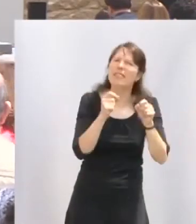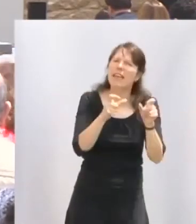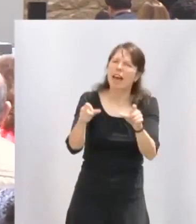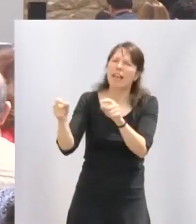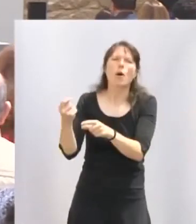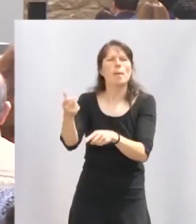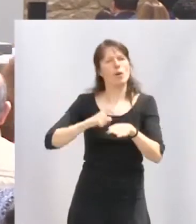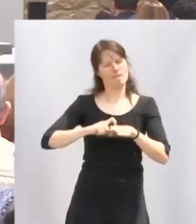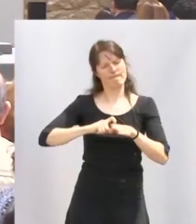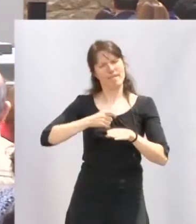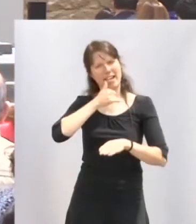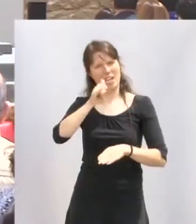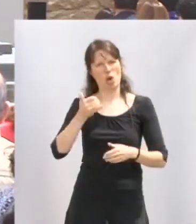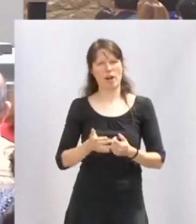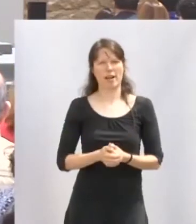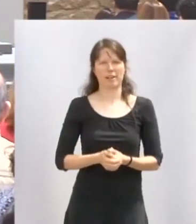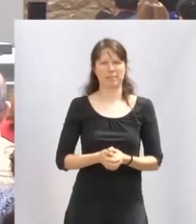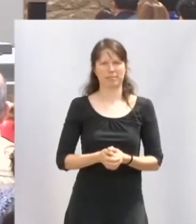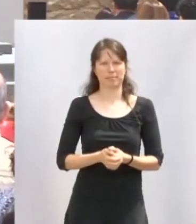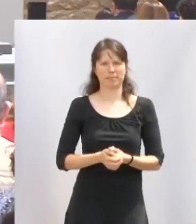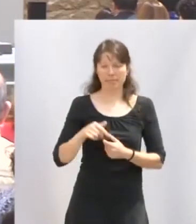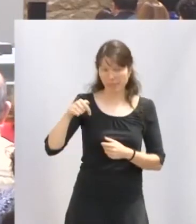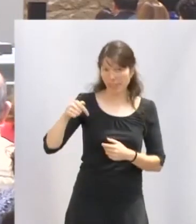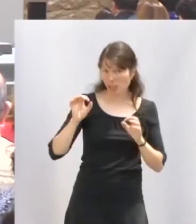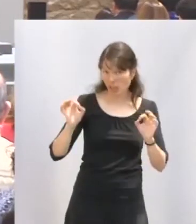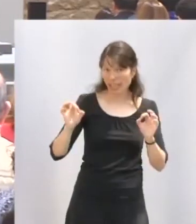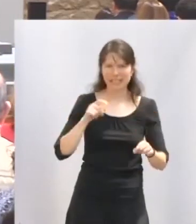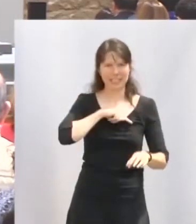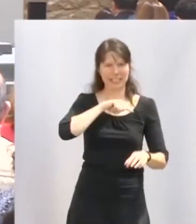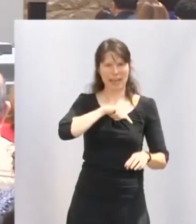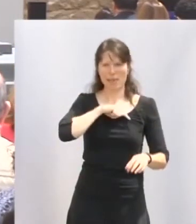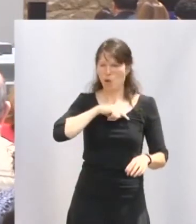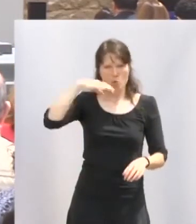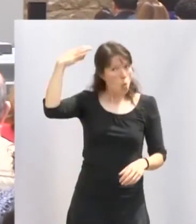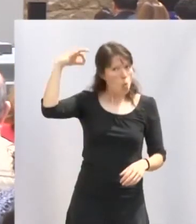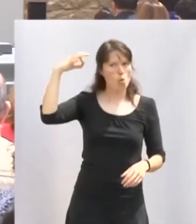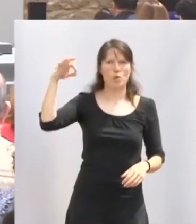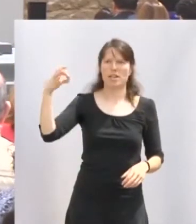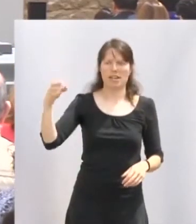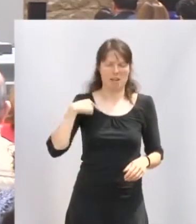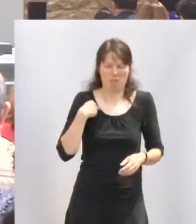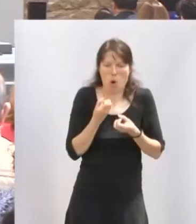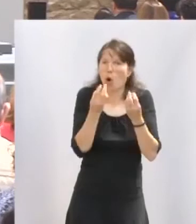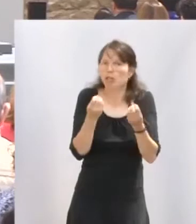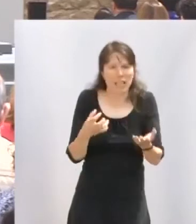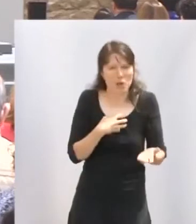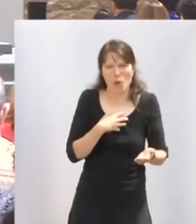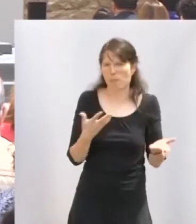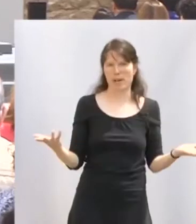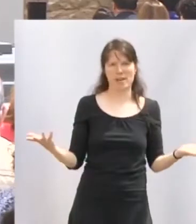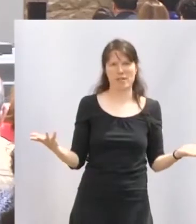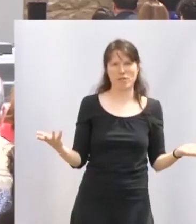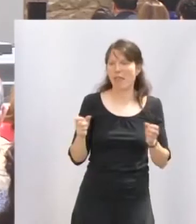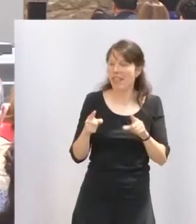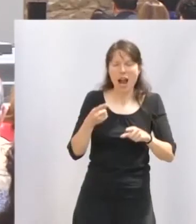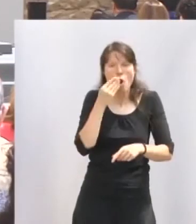de nuestro ser auténtico. Esta es una sensación única, indescriptible, que saca lo mejor